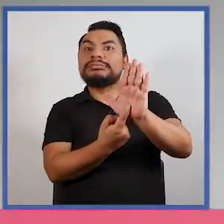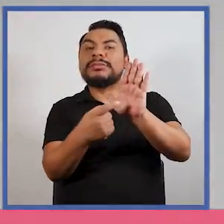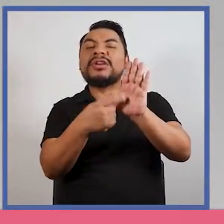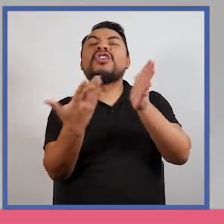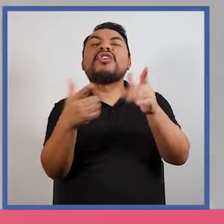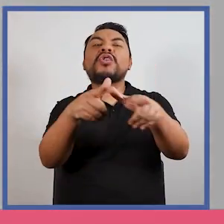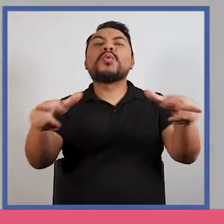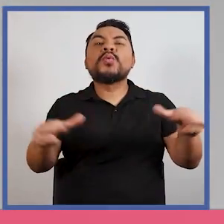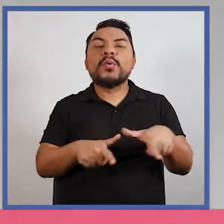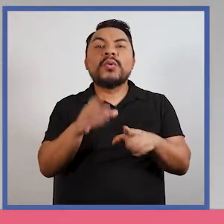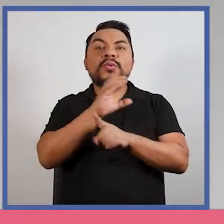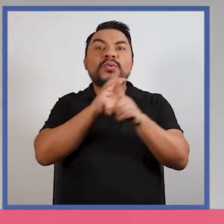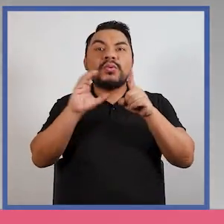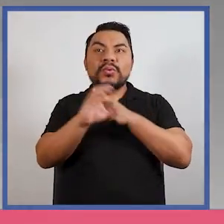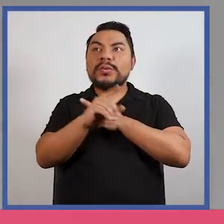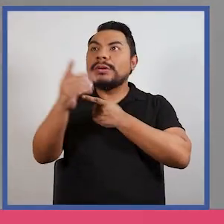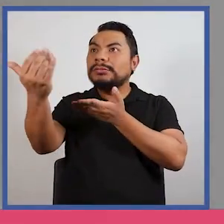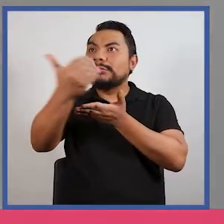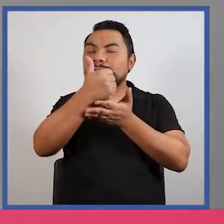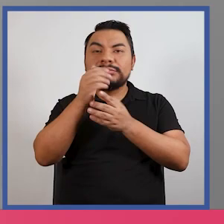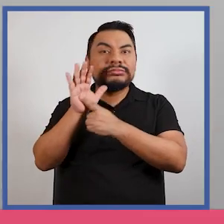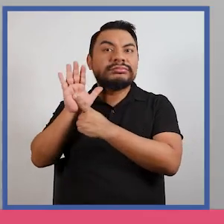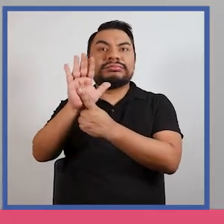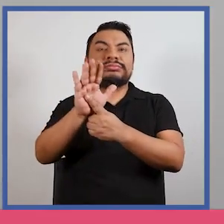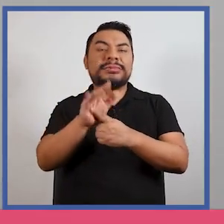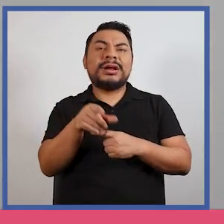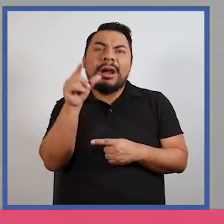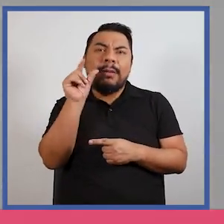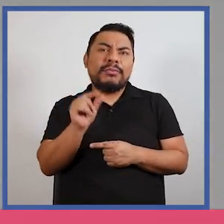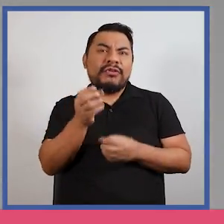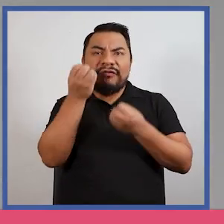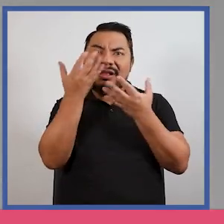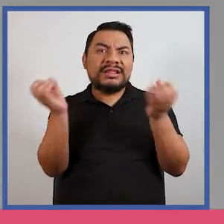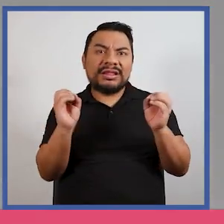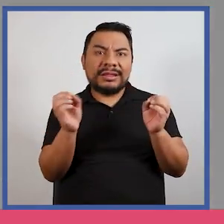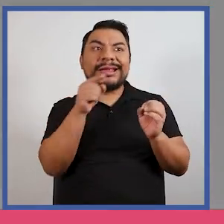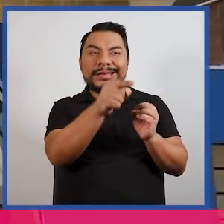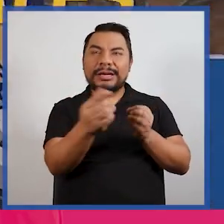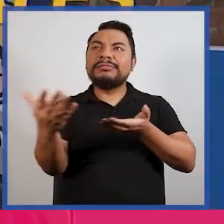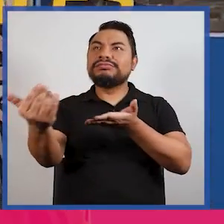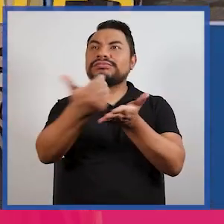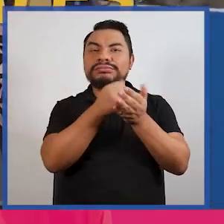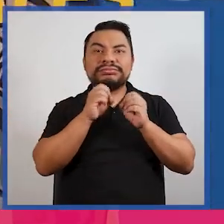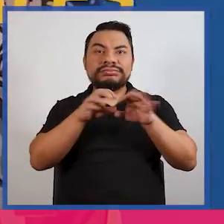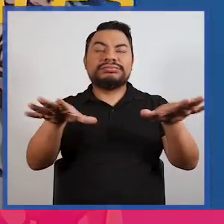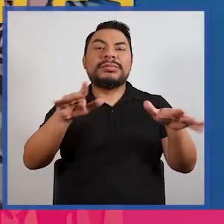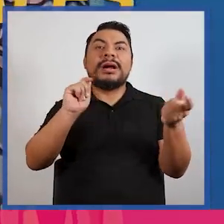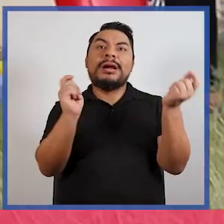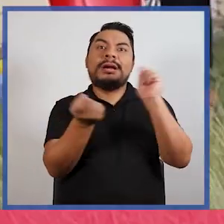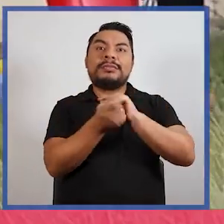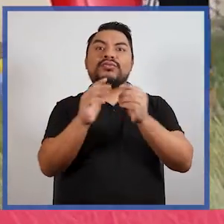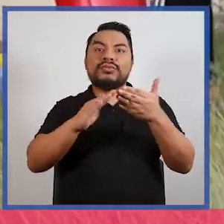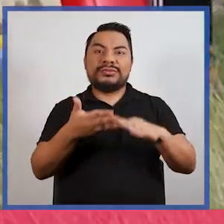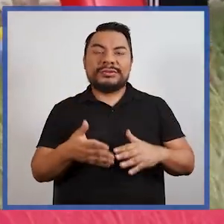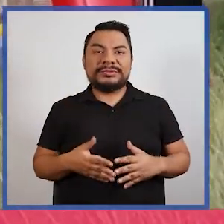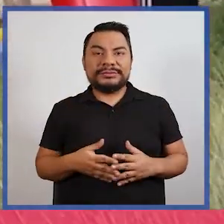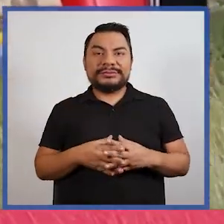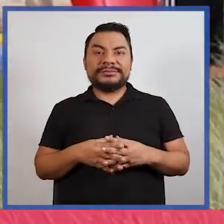ubicar espacios culturales poco difundidos y que tienen impacto en su comunidad.